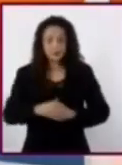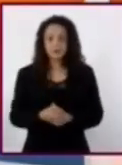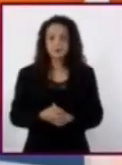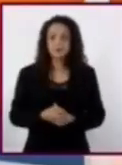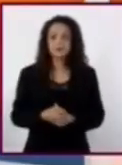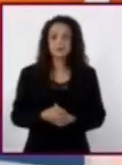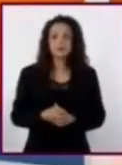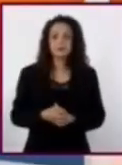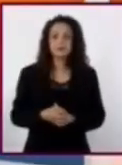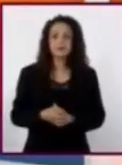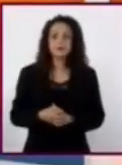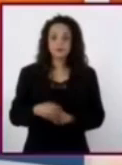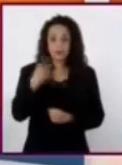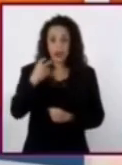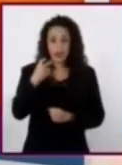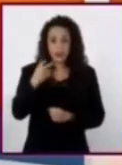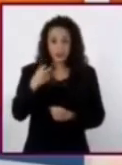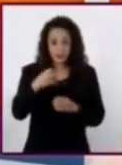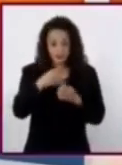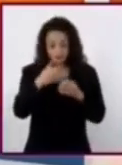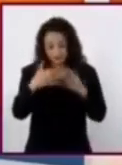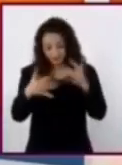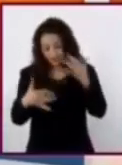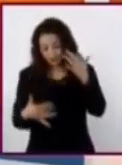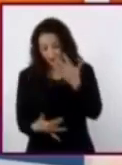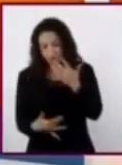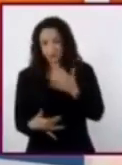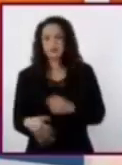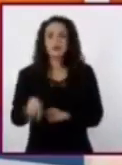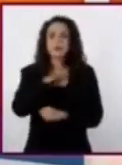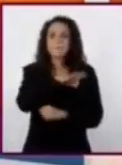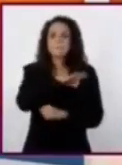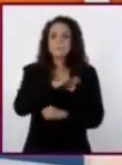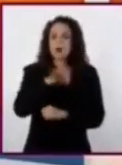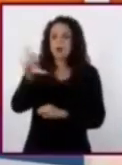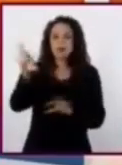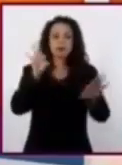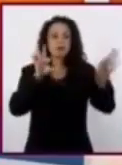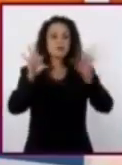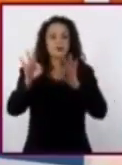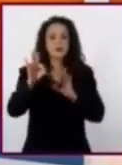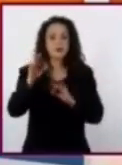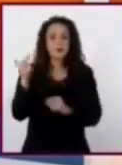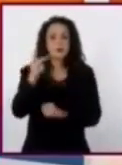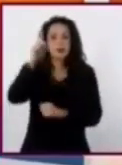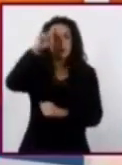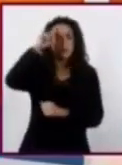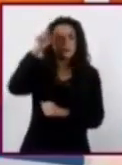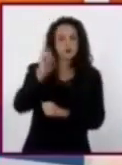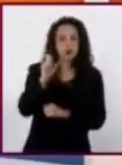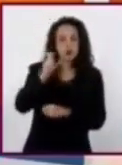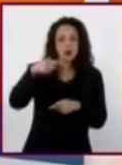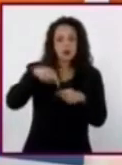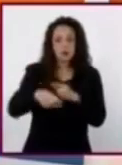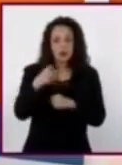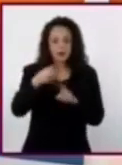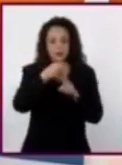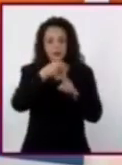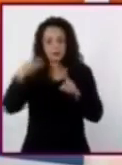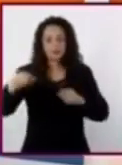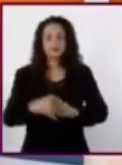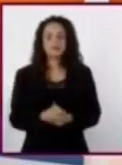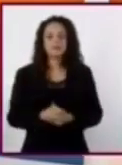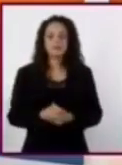Con todo lo anterior, podemos retomar las preguntas que se plantearon al inicio de la sesión.